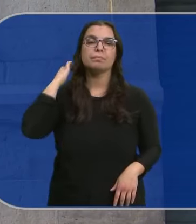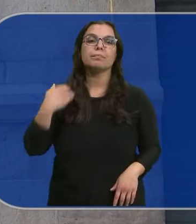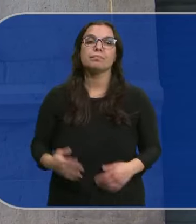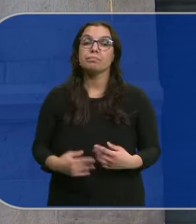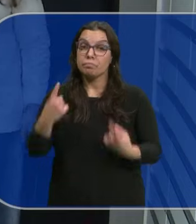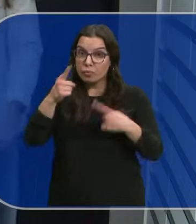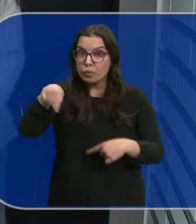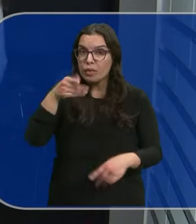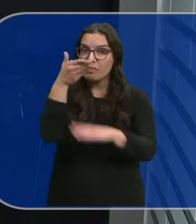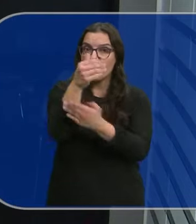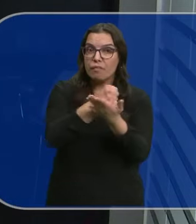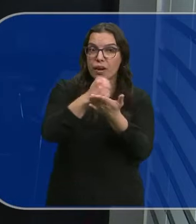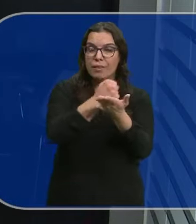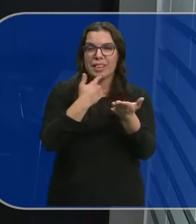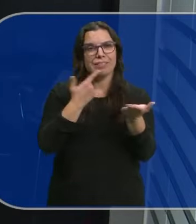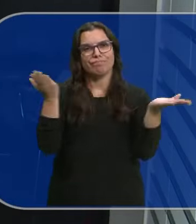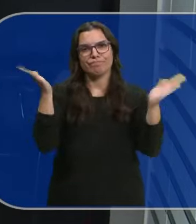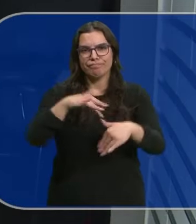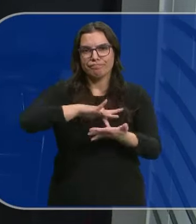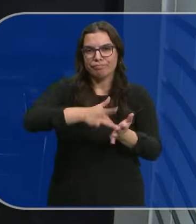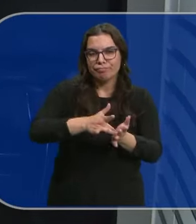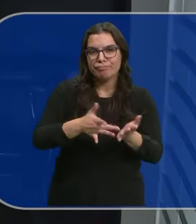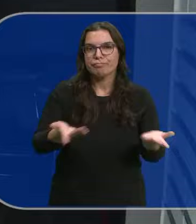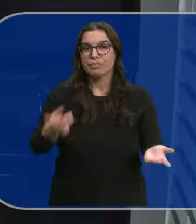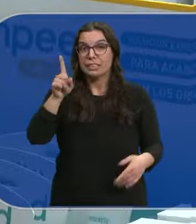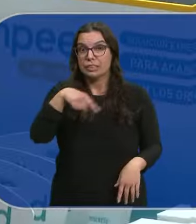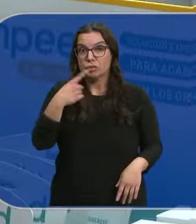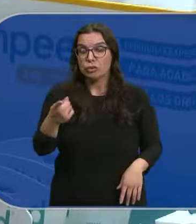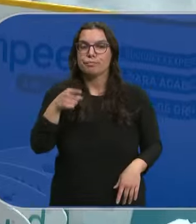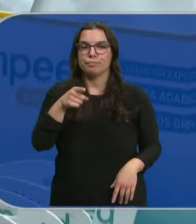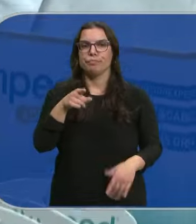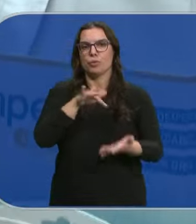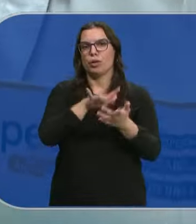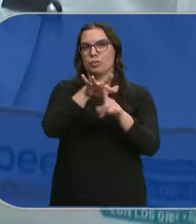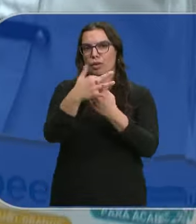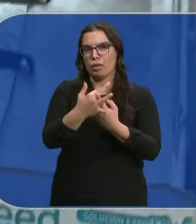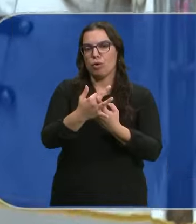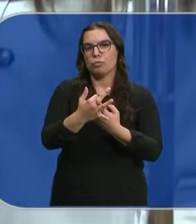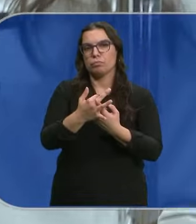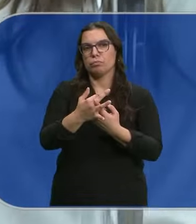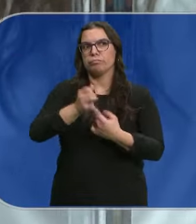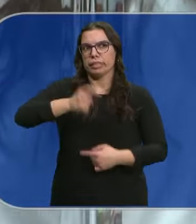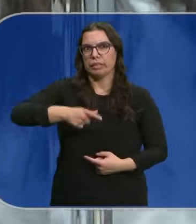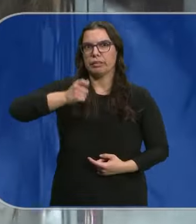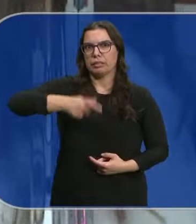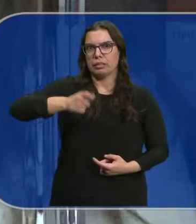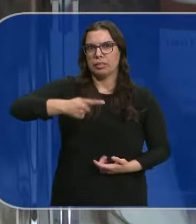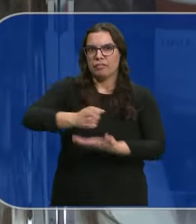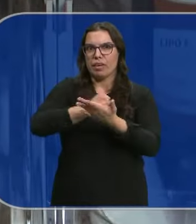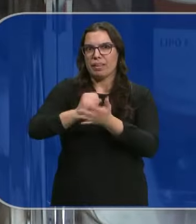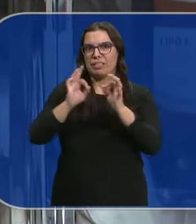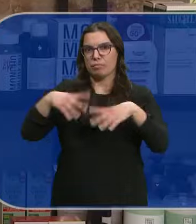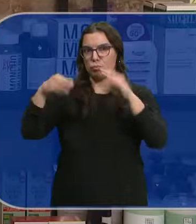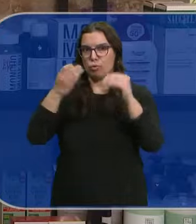¿Alguna vez han ido A una farmacia Y no disponían Del medicamento Que solicitaban? Esta es una situación Que ocurre cada vez más En las farmacias